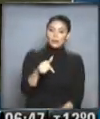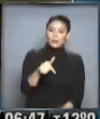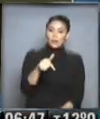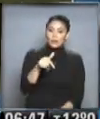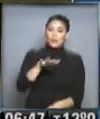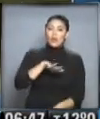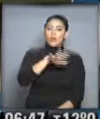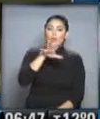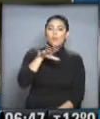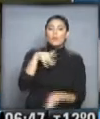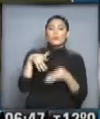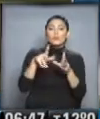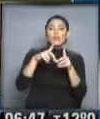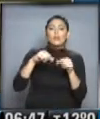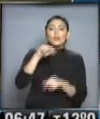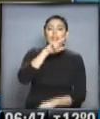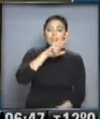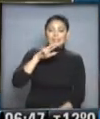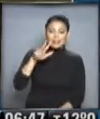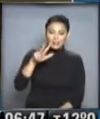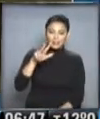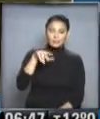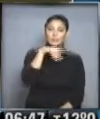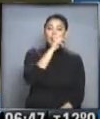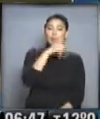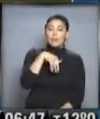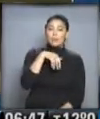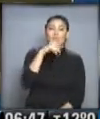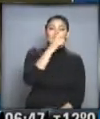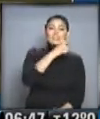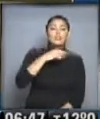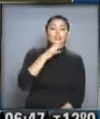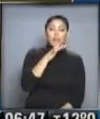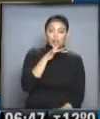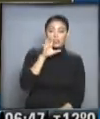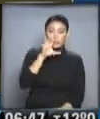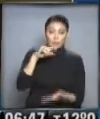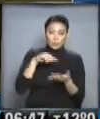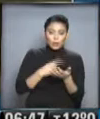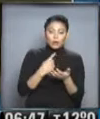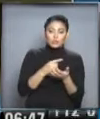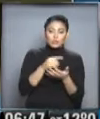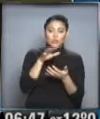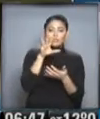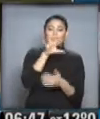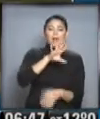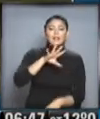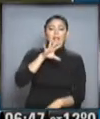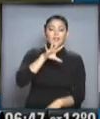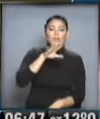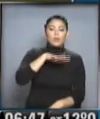la zona de la ruta nacional 33, kilómetro 114, provincia de Buenos Aires, zona de Goyena.